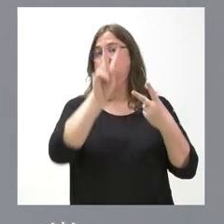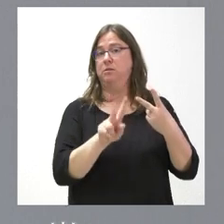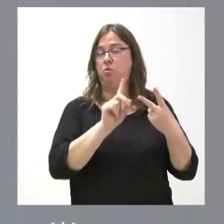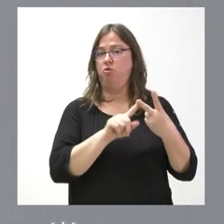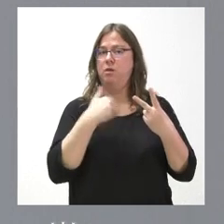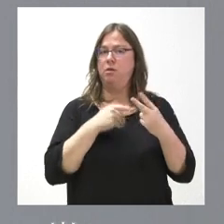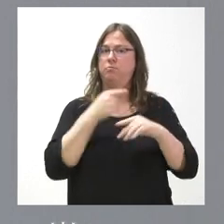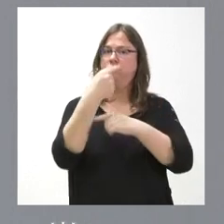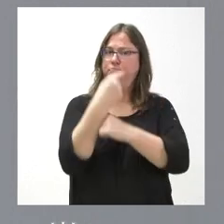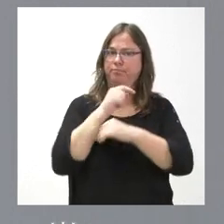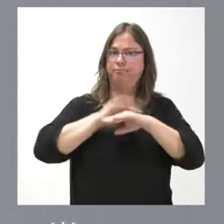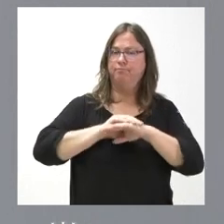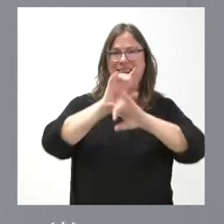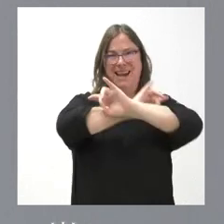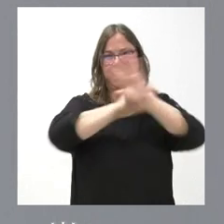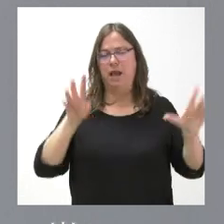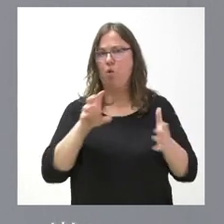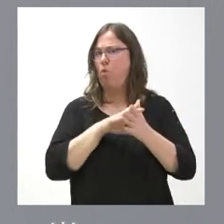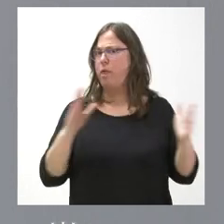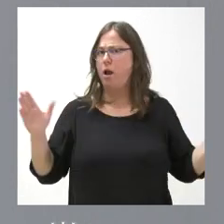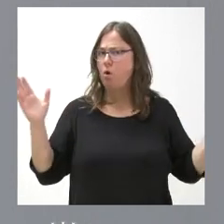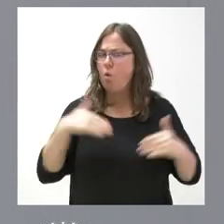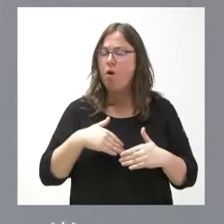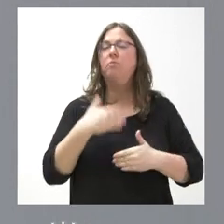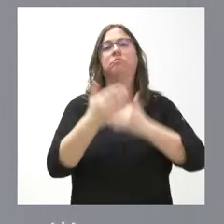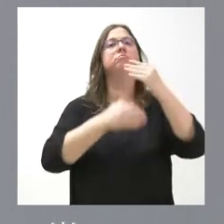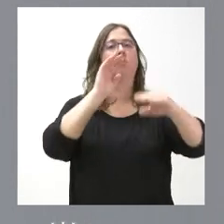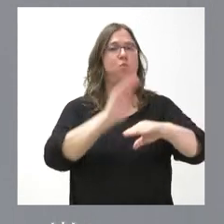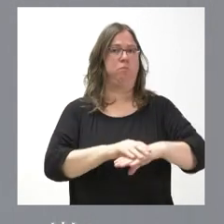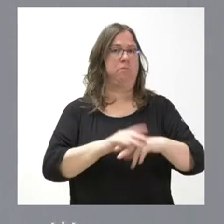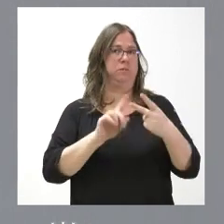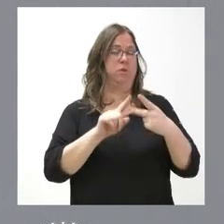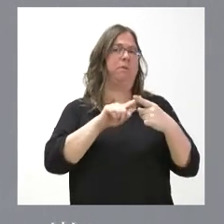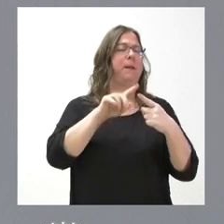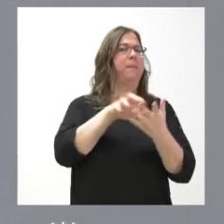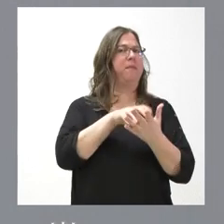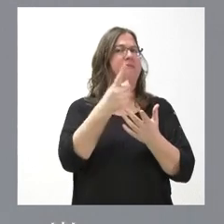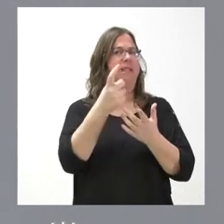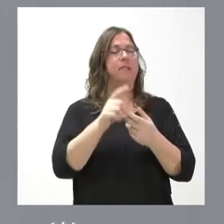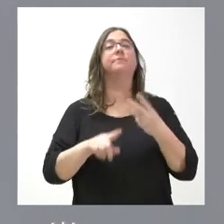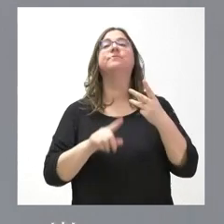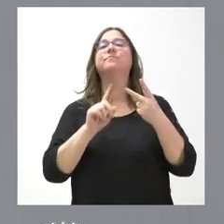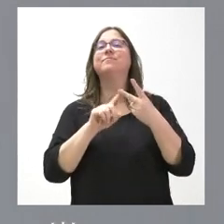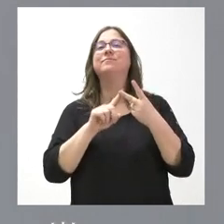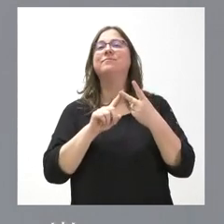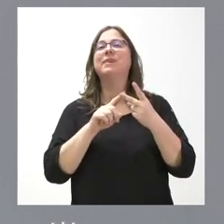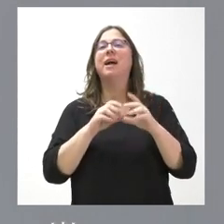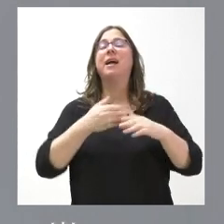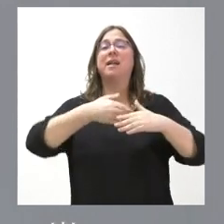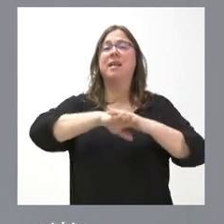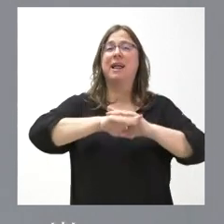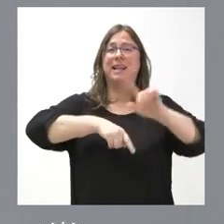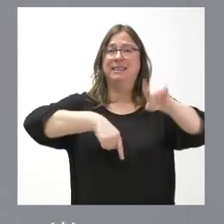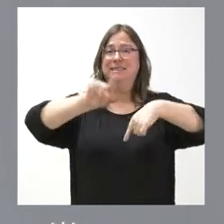que es ya clara e inequívoca y de obligado cumplimiento, procederemos al cumplimiento de la misma. El segundo de los aspectos, la central de la reserva de la que